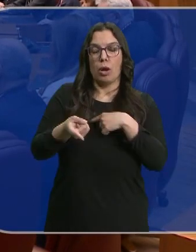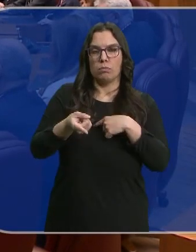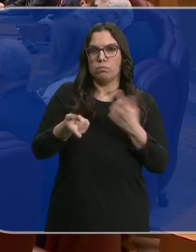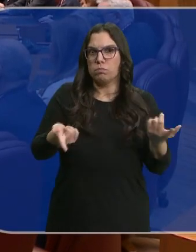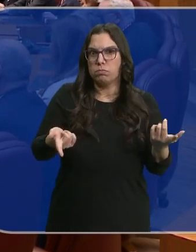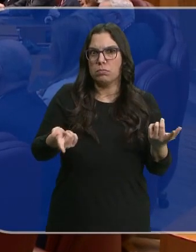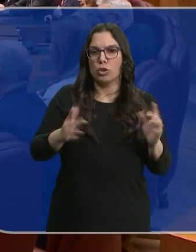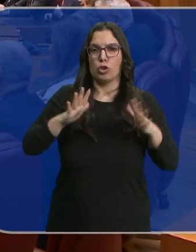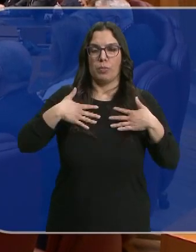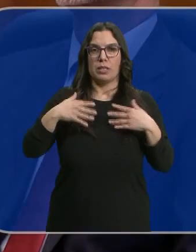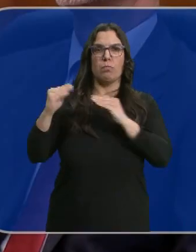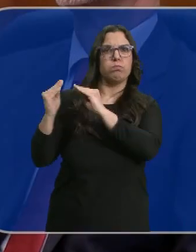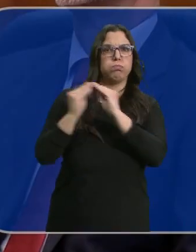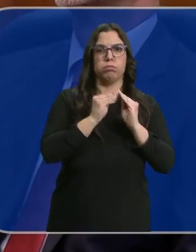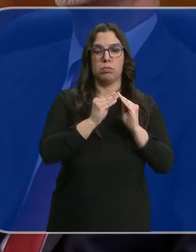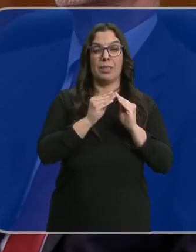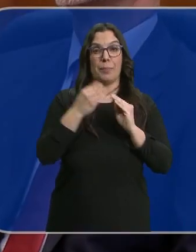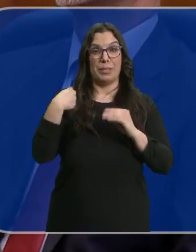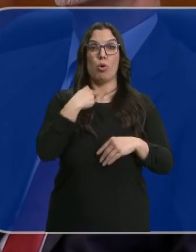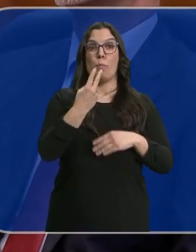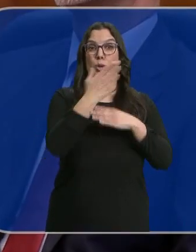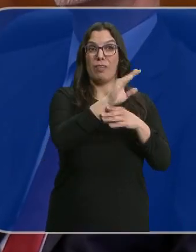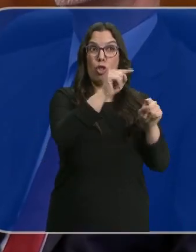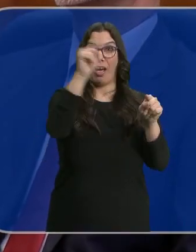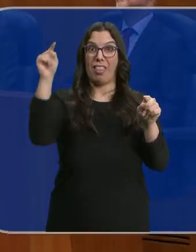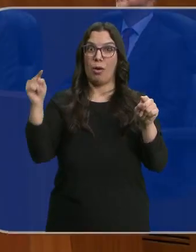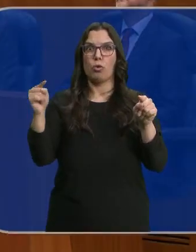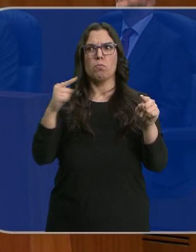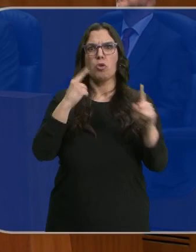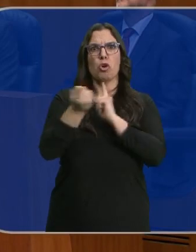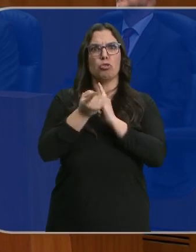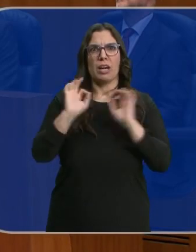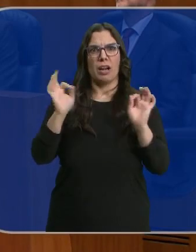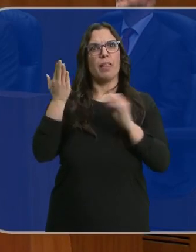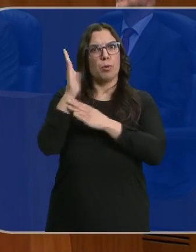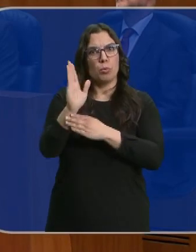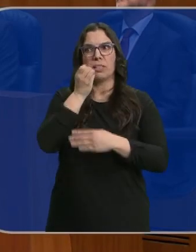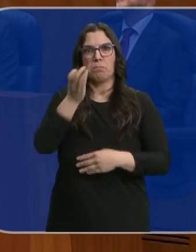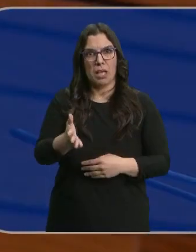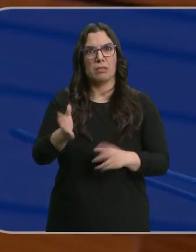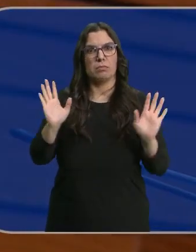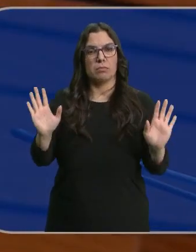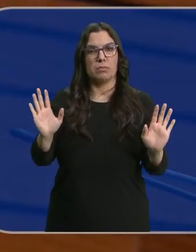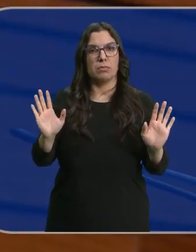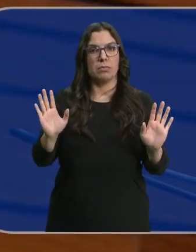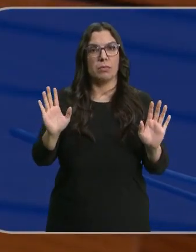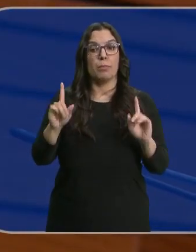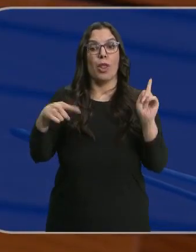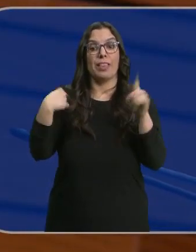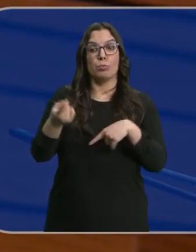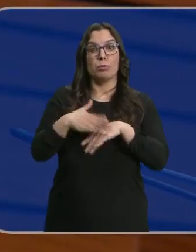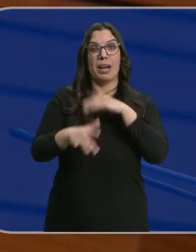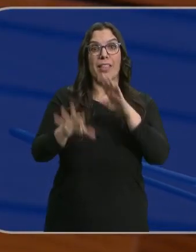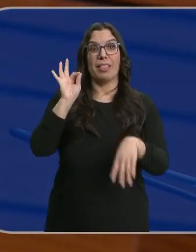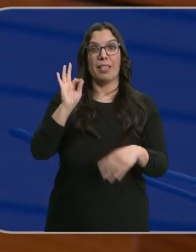esa unanimidad, que también se manifestó en la Junta de Portavoces, porque nadie puso nada en contra de la Unidad Especial de Intervención, a la hora de